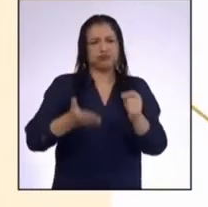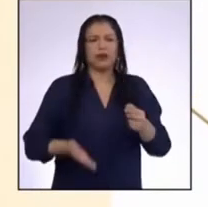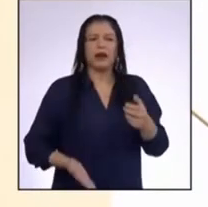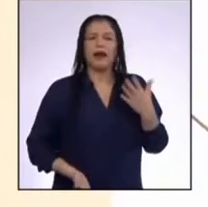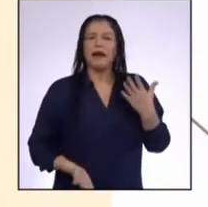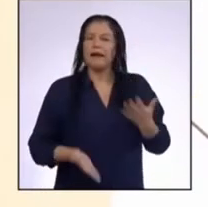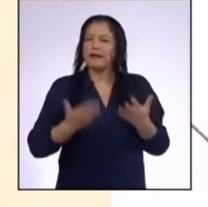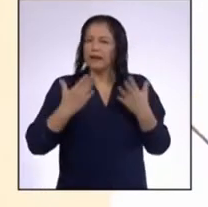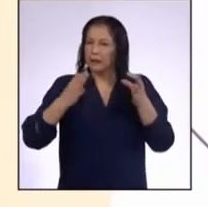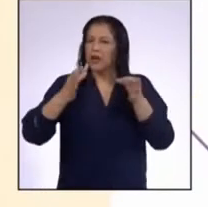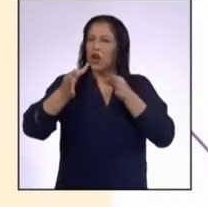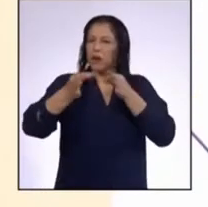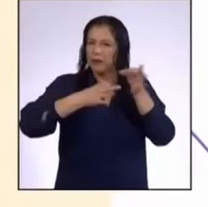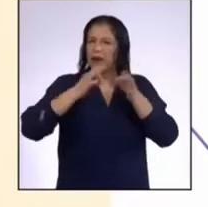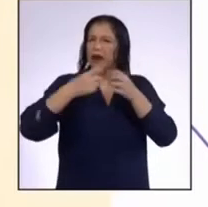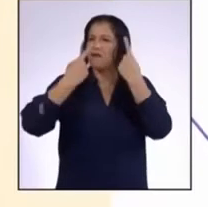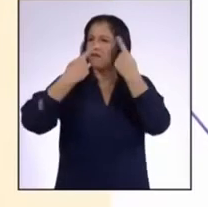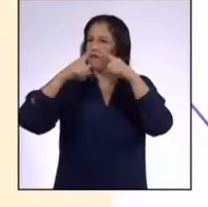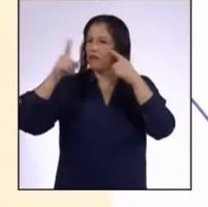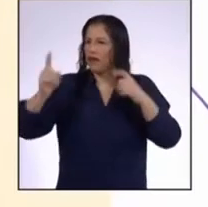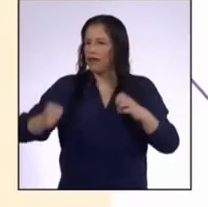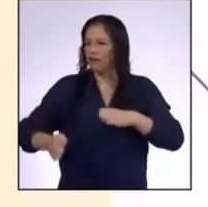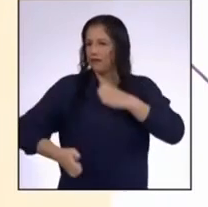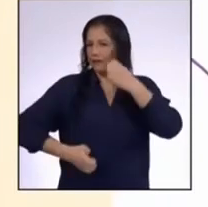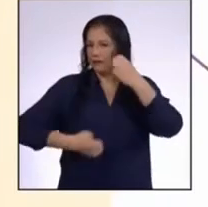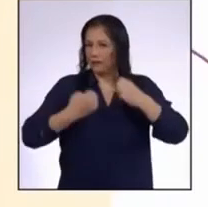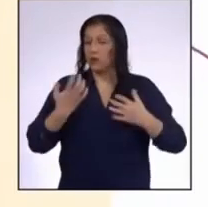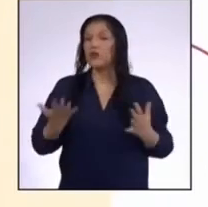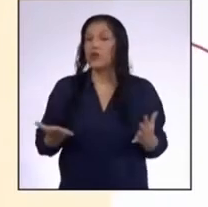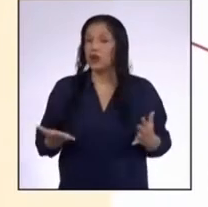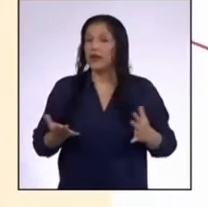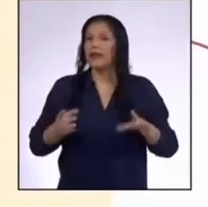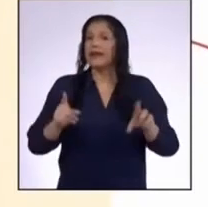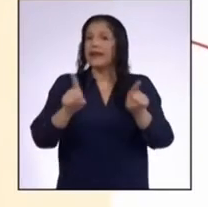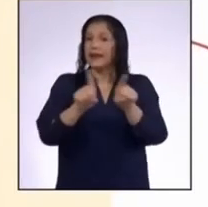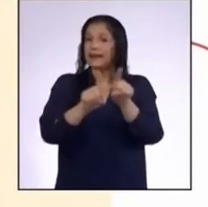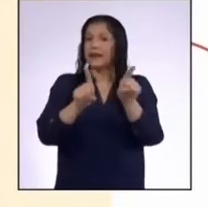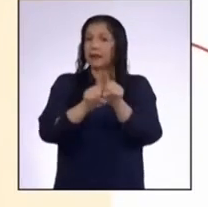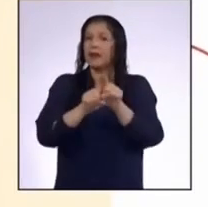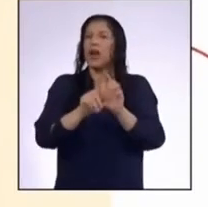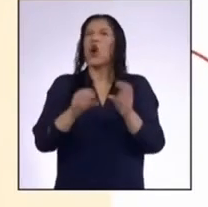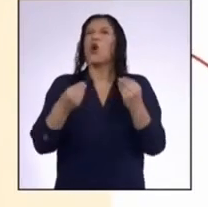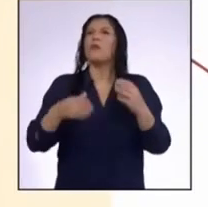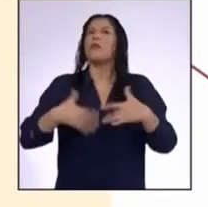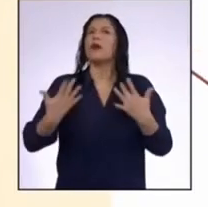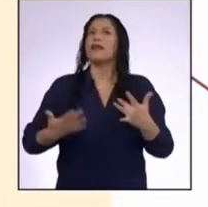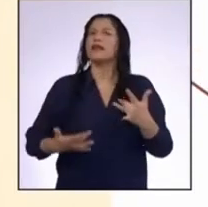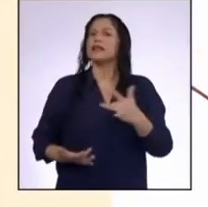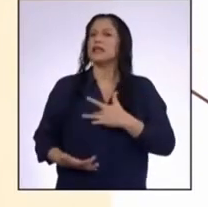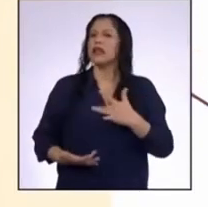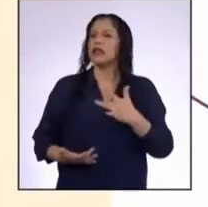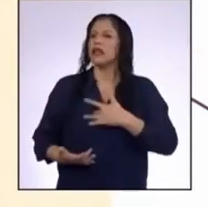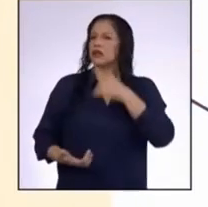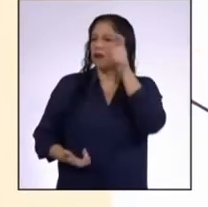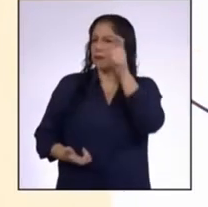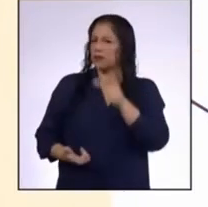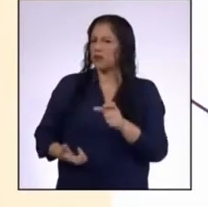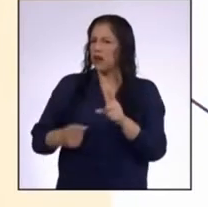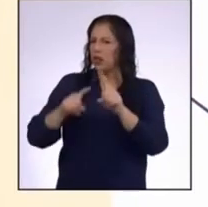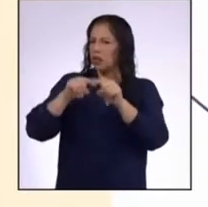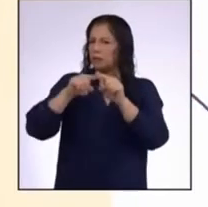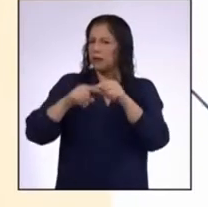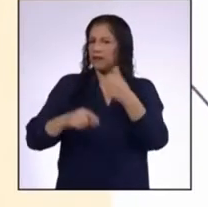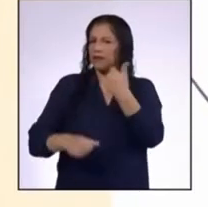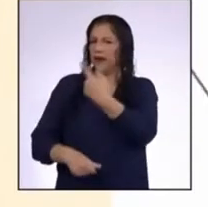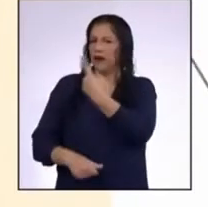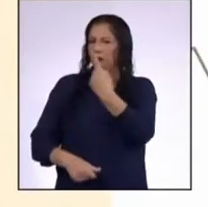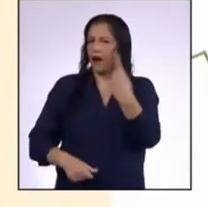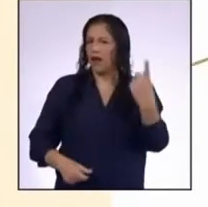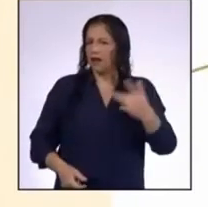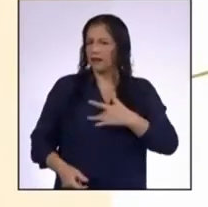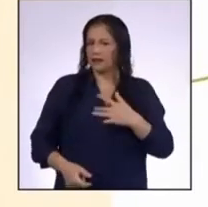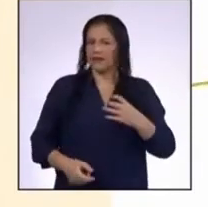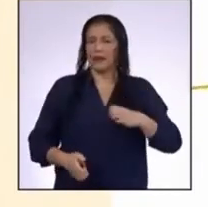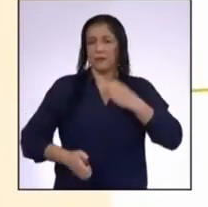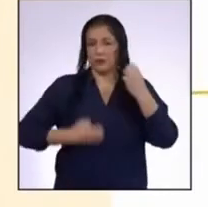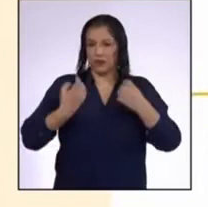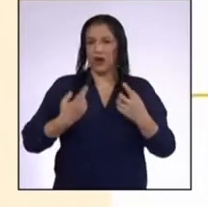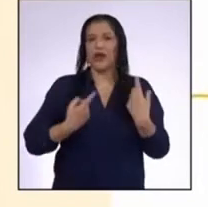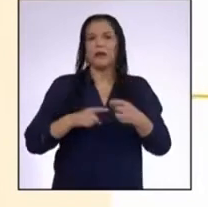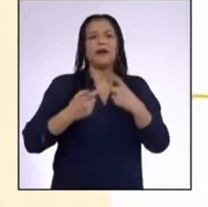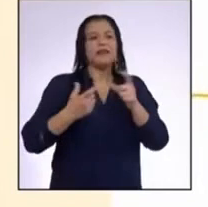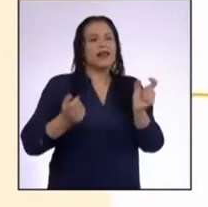Seguramente nos hablará sobre distintos tipos de emociones Y sobre lo que puede generar en nosotros mismos Vemos que las tres columnas tienen